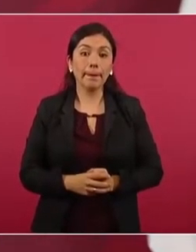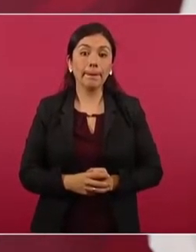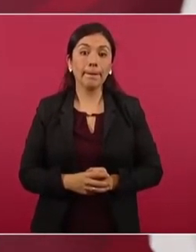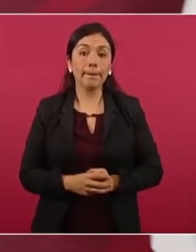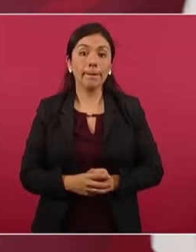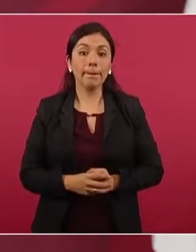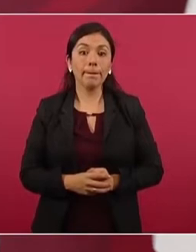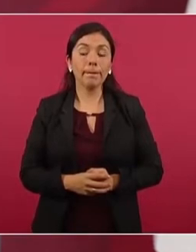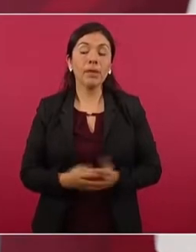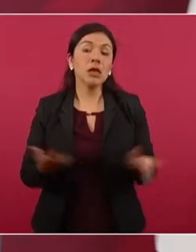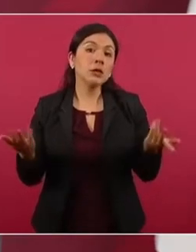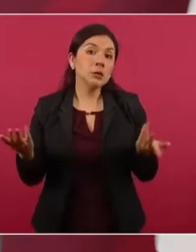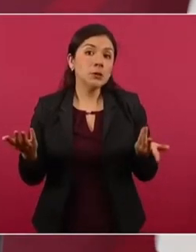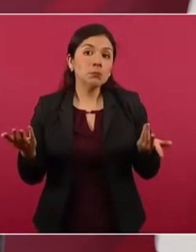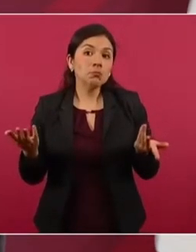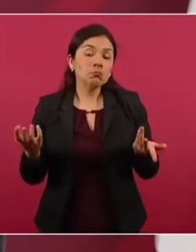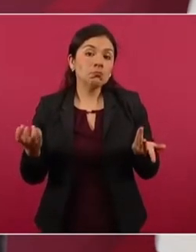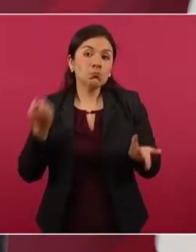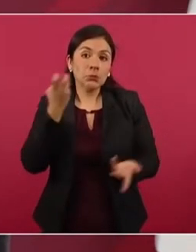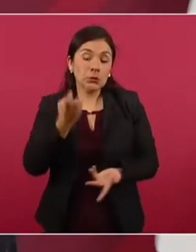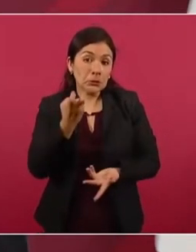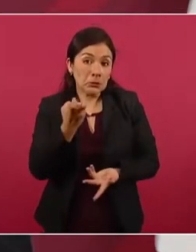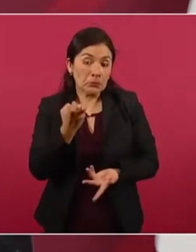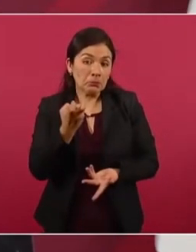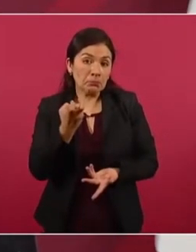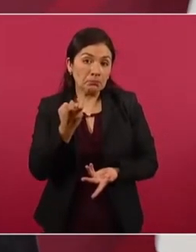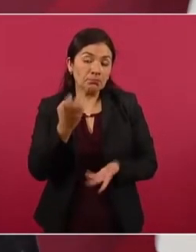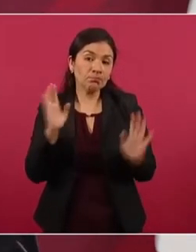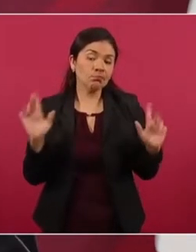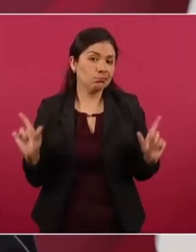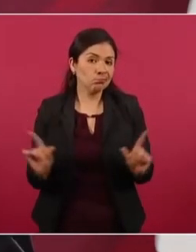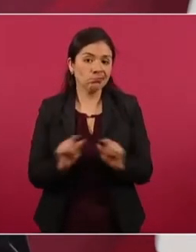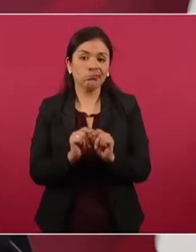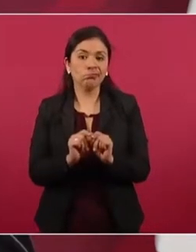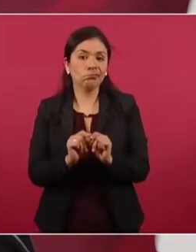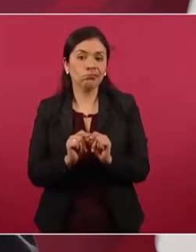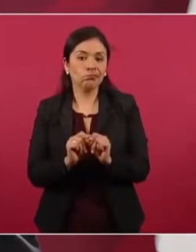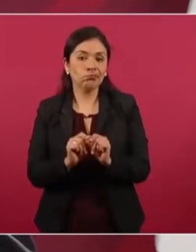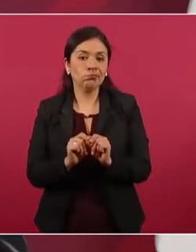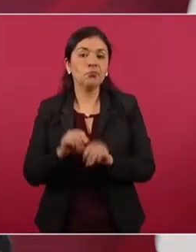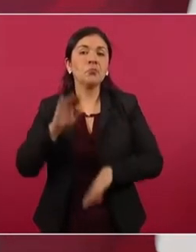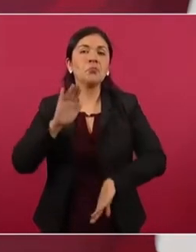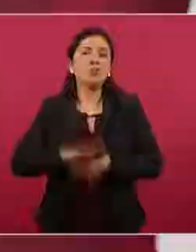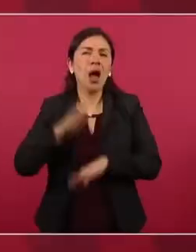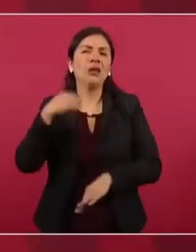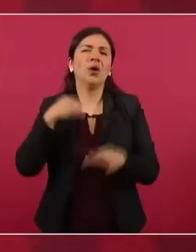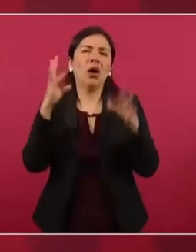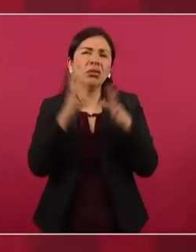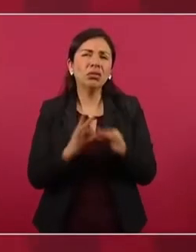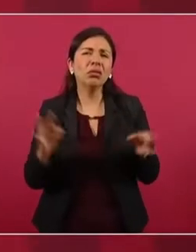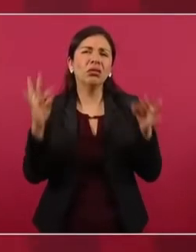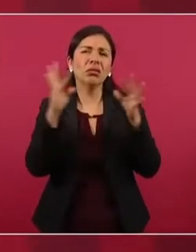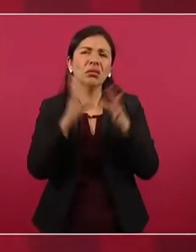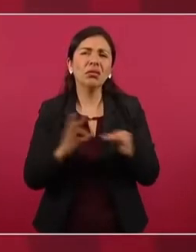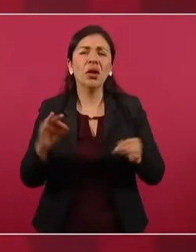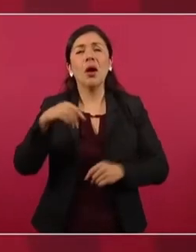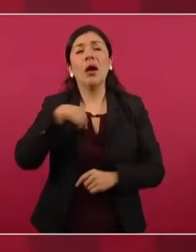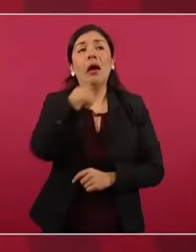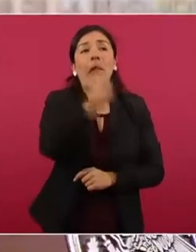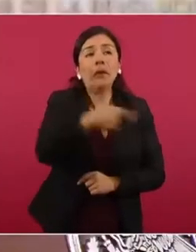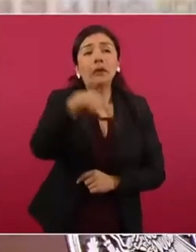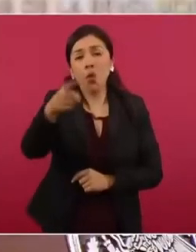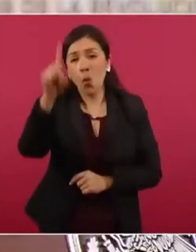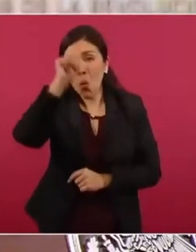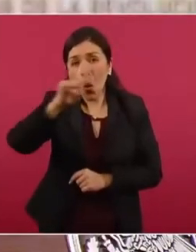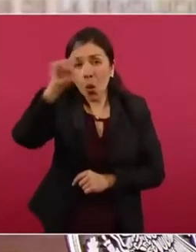Pero bueno, no voy a estar dando consejos a todos,